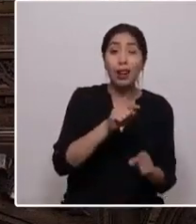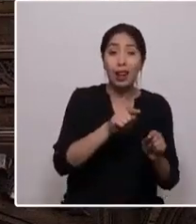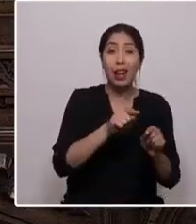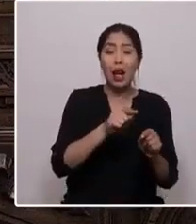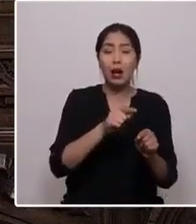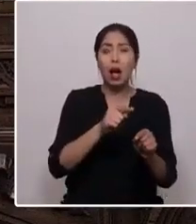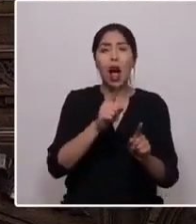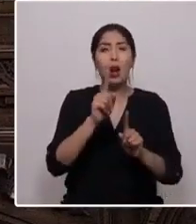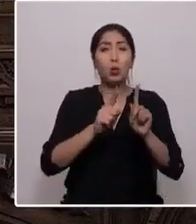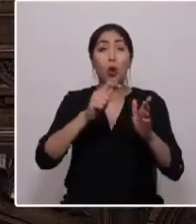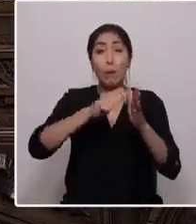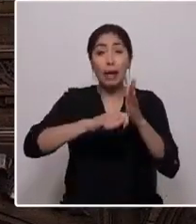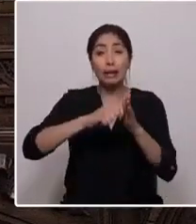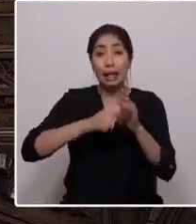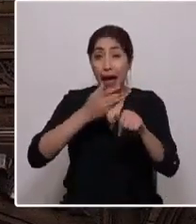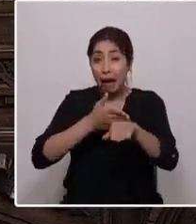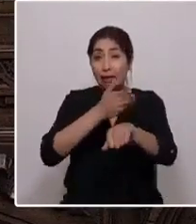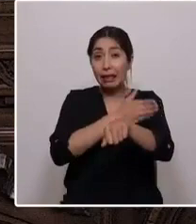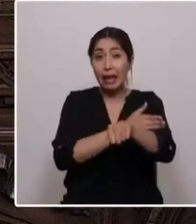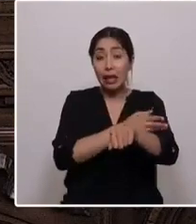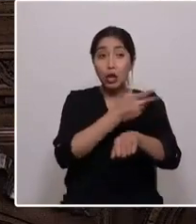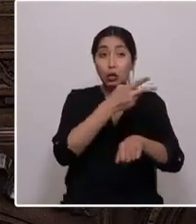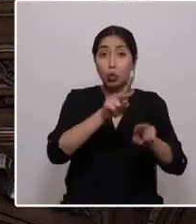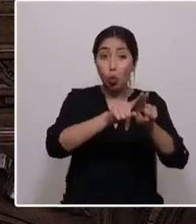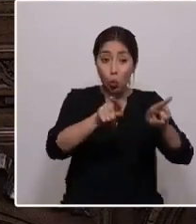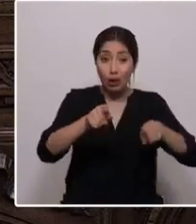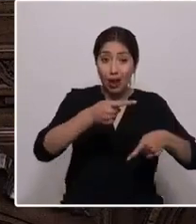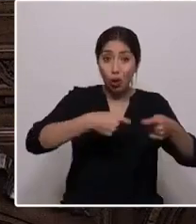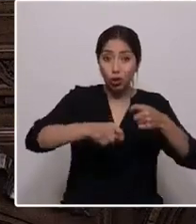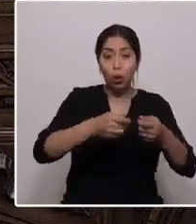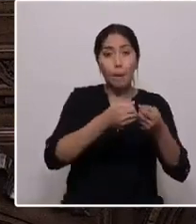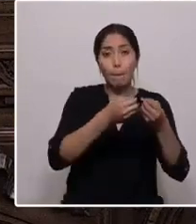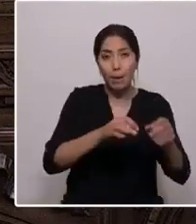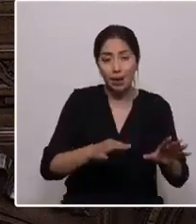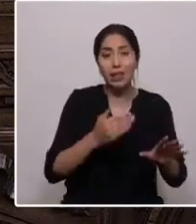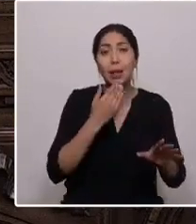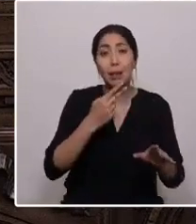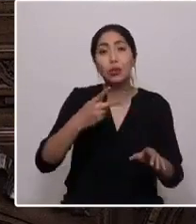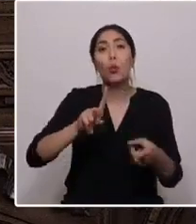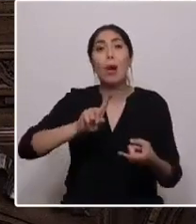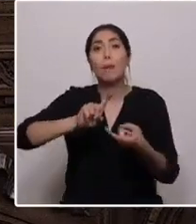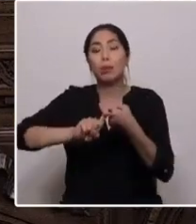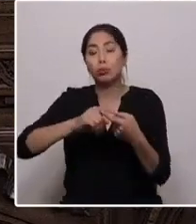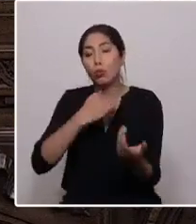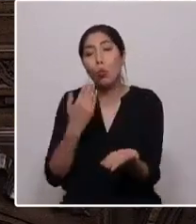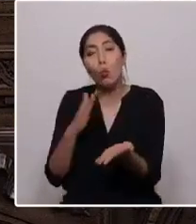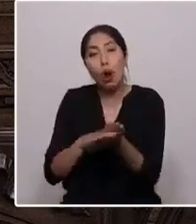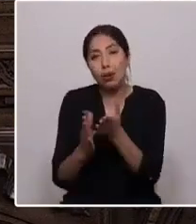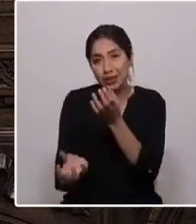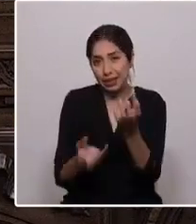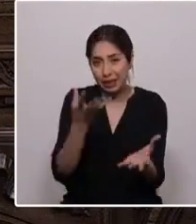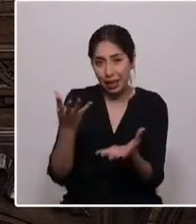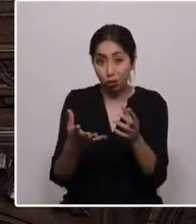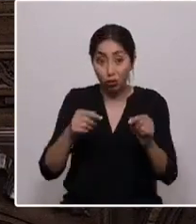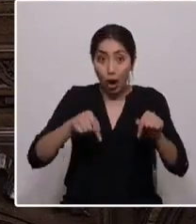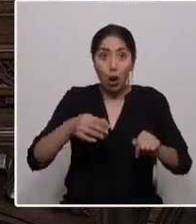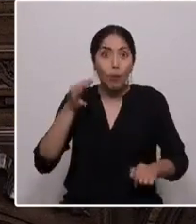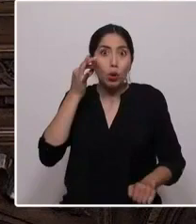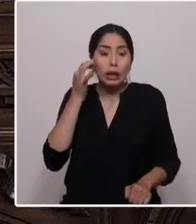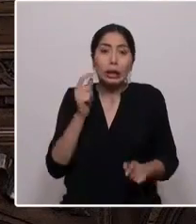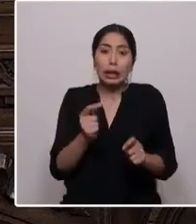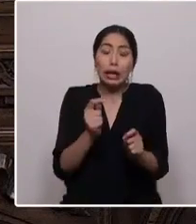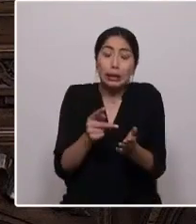hace algunos meses su almacén y también la vida de su pareja en un incendio. Y hoy intenta ponerse de pie